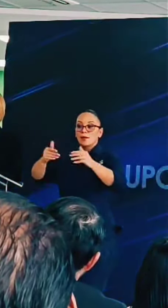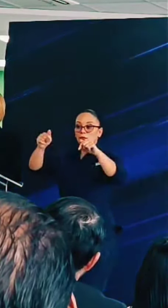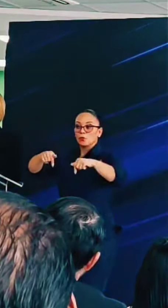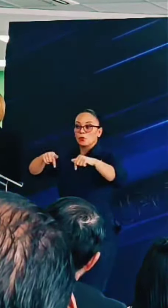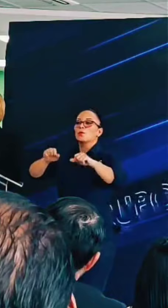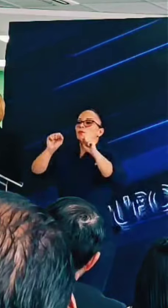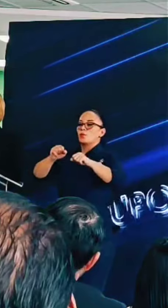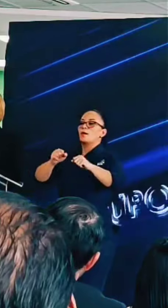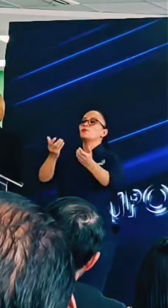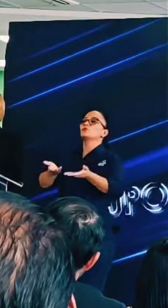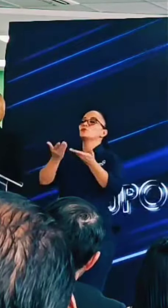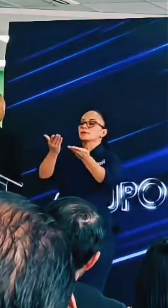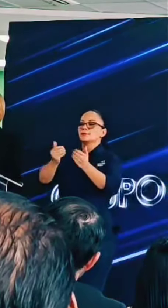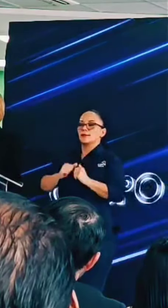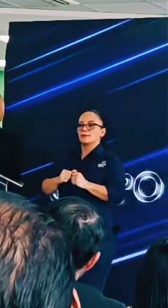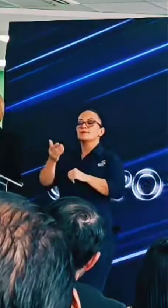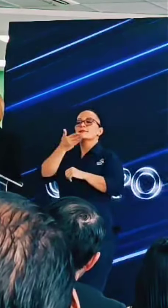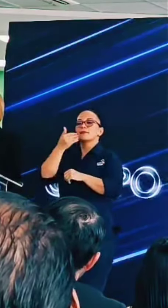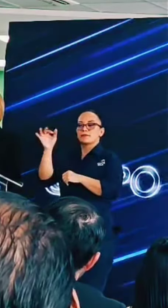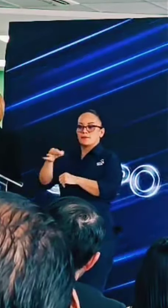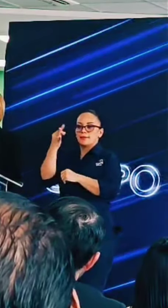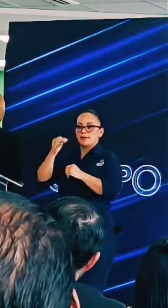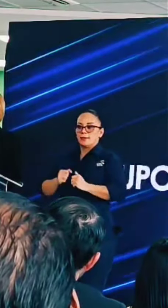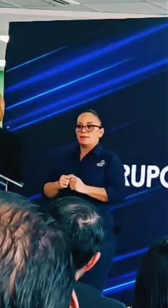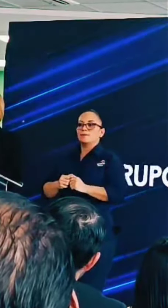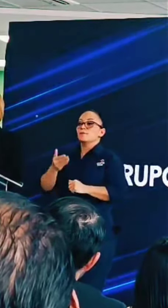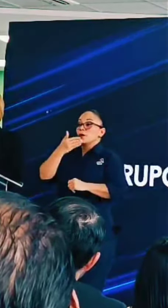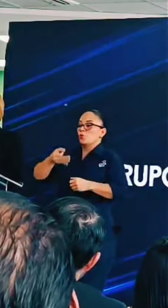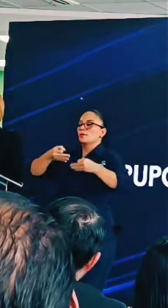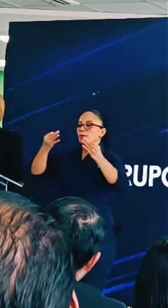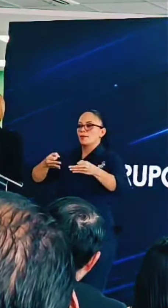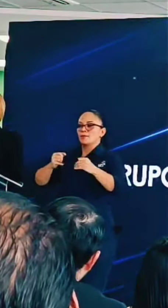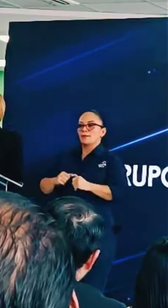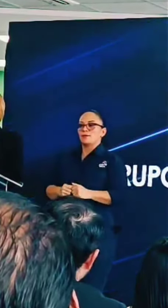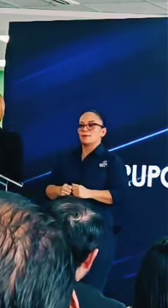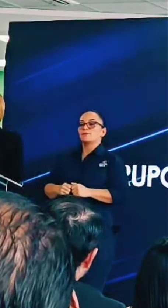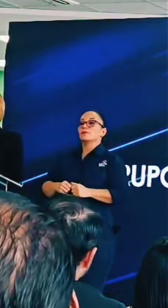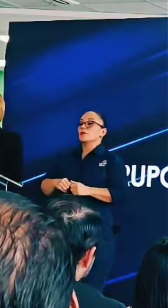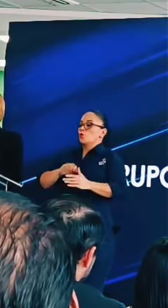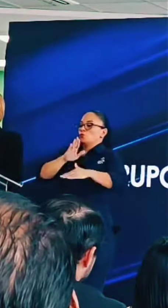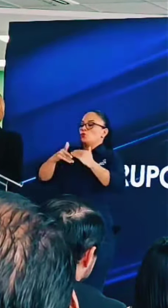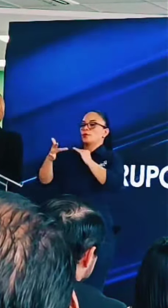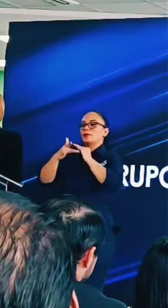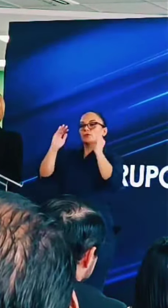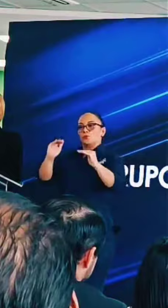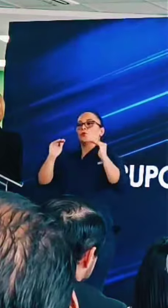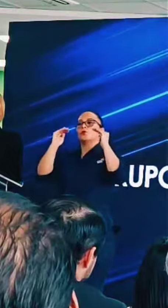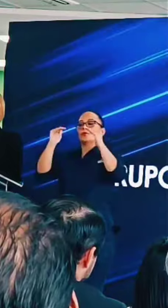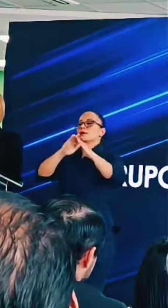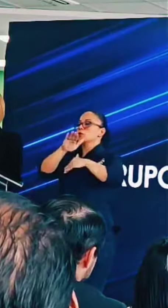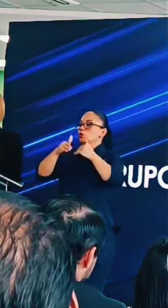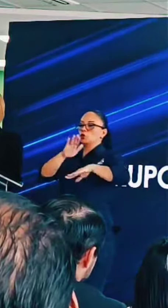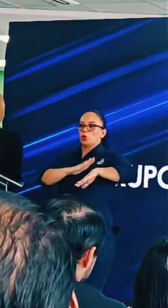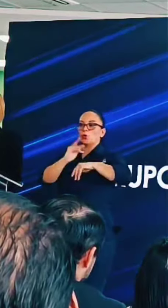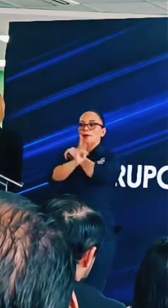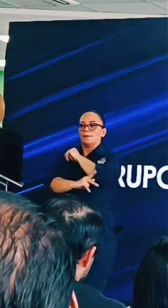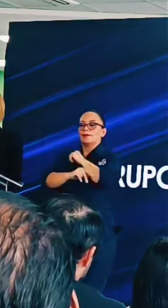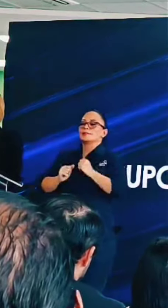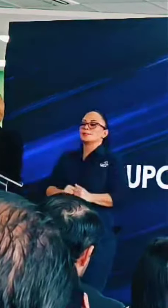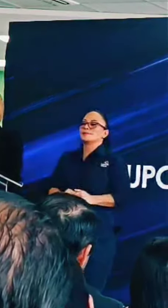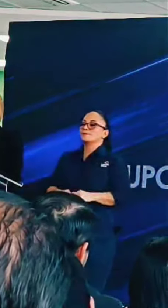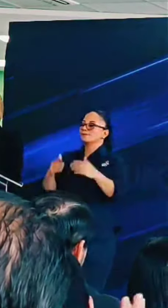hoy lo podamos brindar de mejor manera, de la mejor calidad y con lo último en tecnología en todo el país.